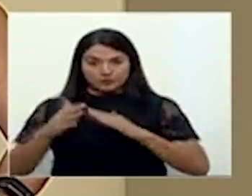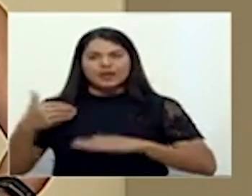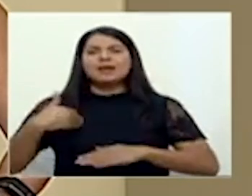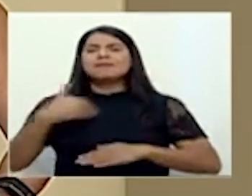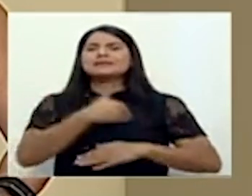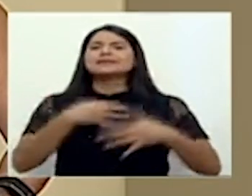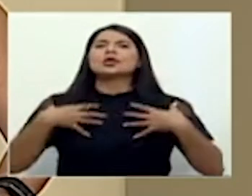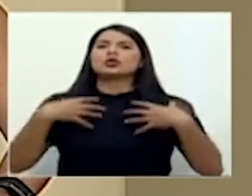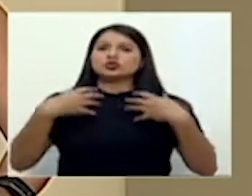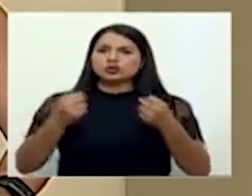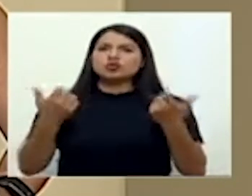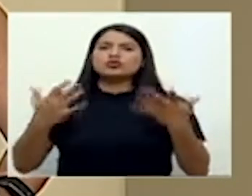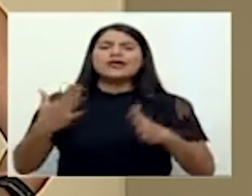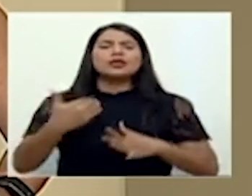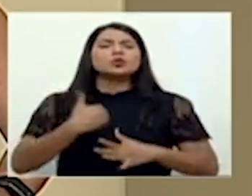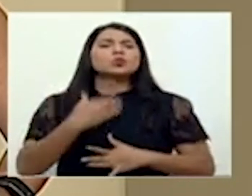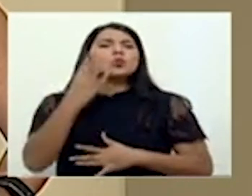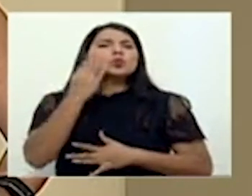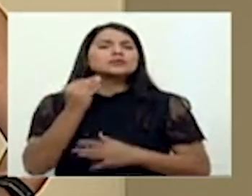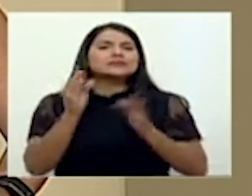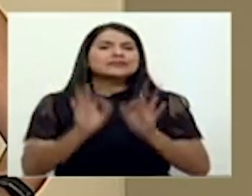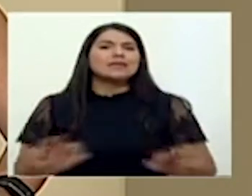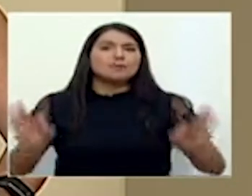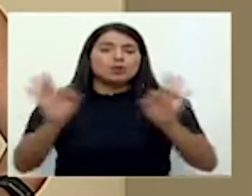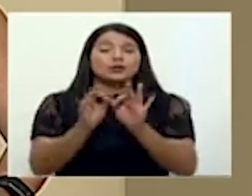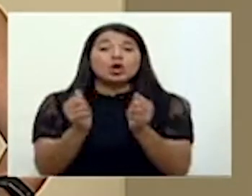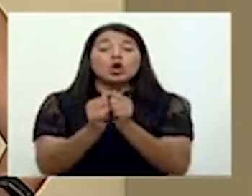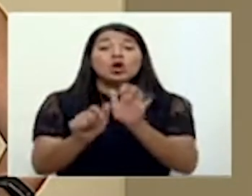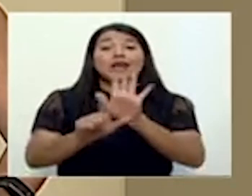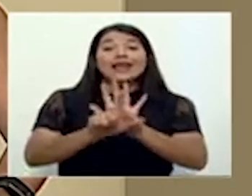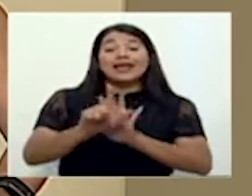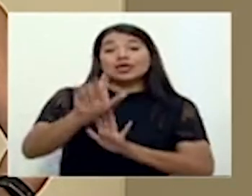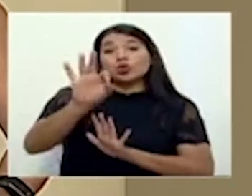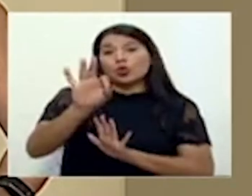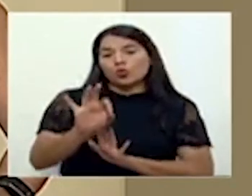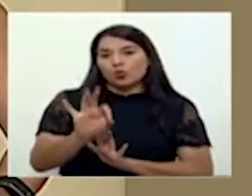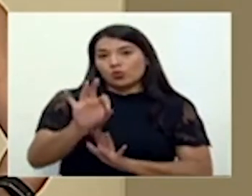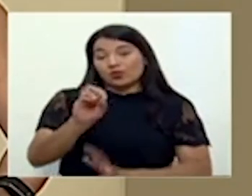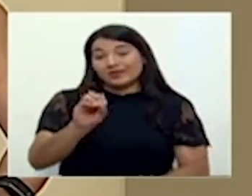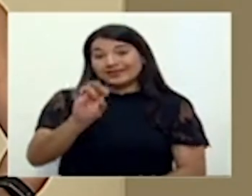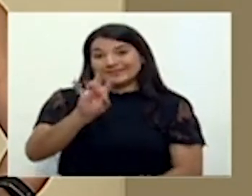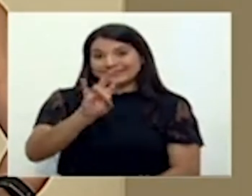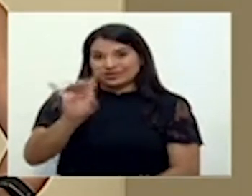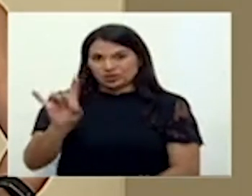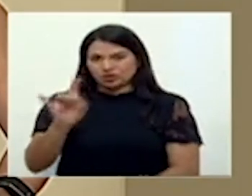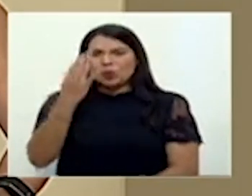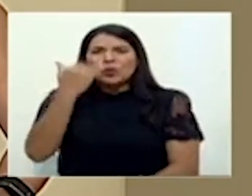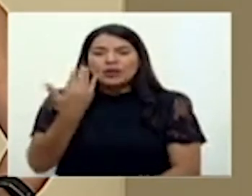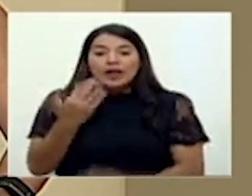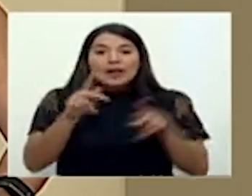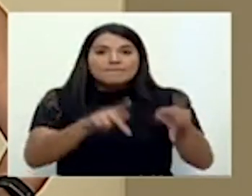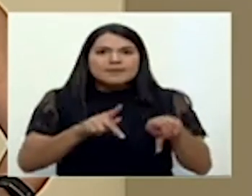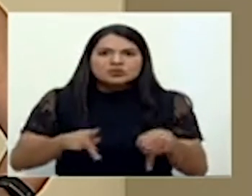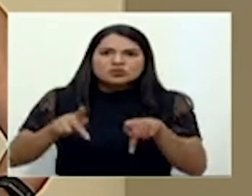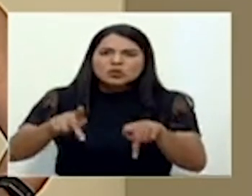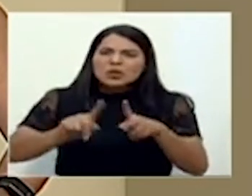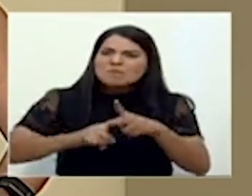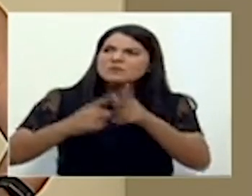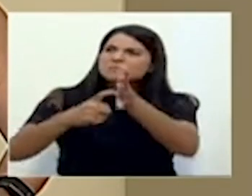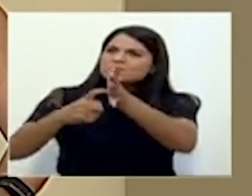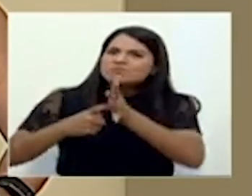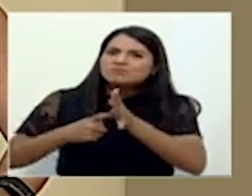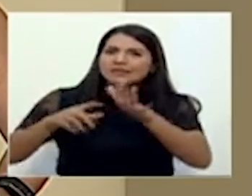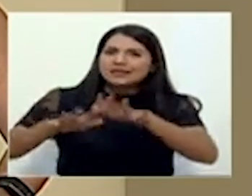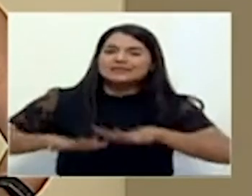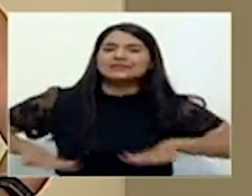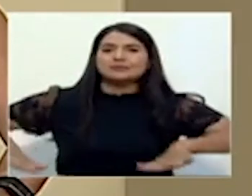importante con lo que fue la Ley 9028, donde mucho de su éxito fue que la ciudadanía empezó a exigir esos espacios. Entonces,